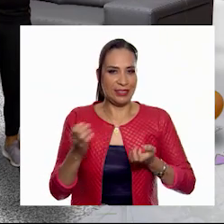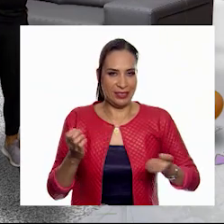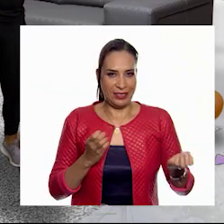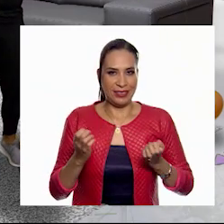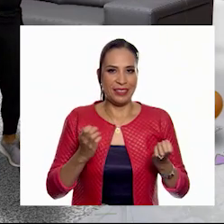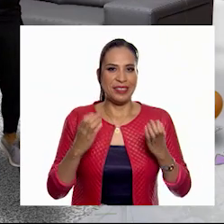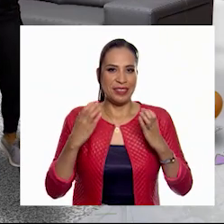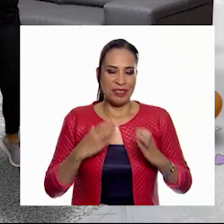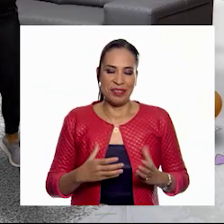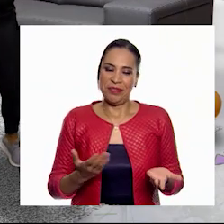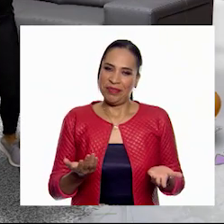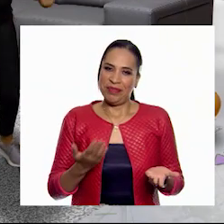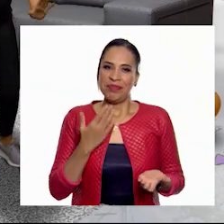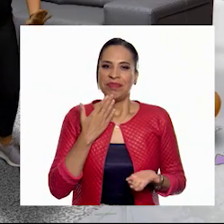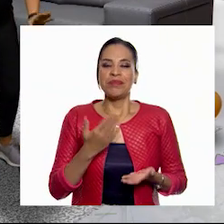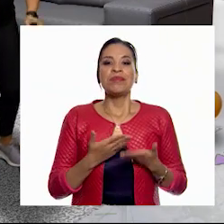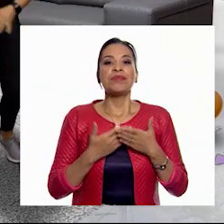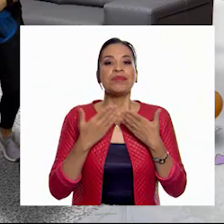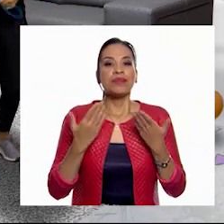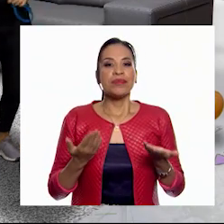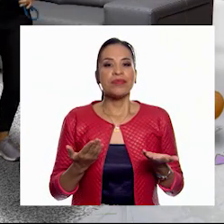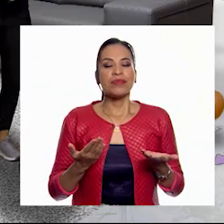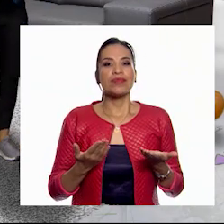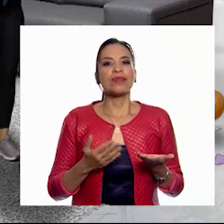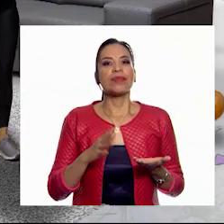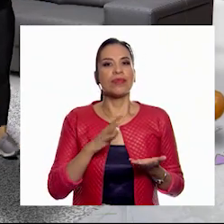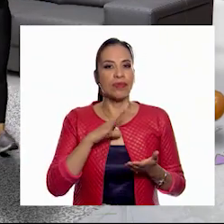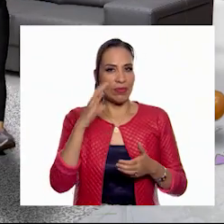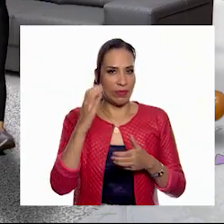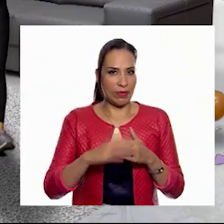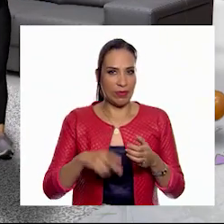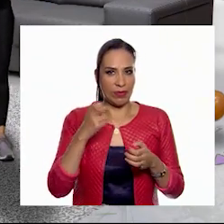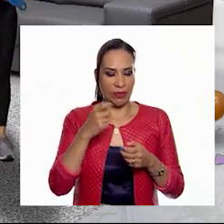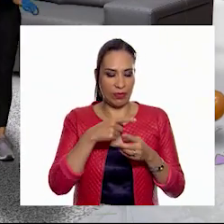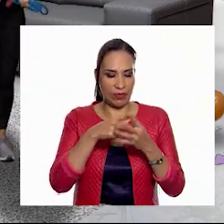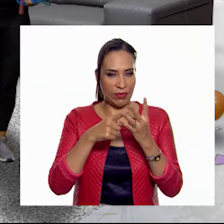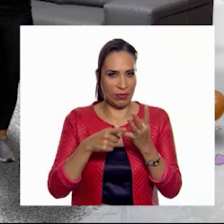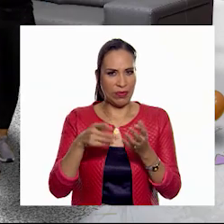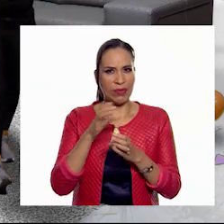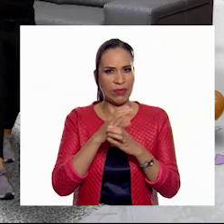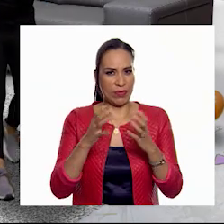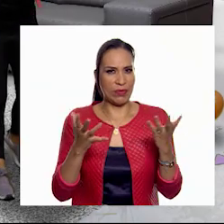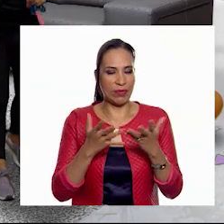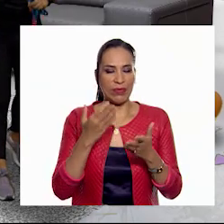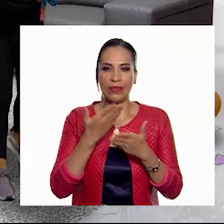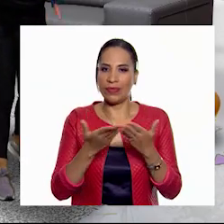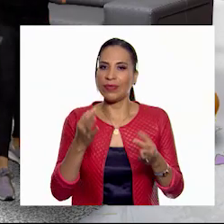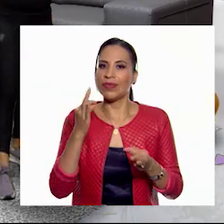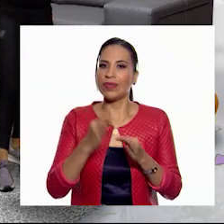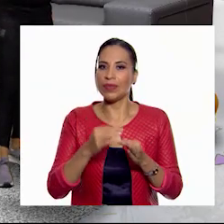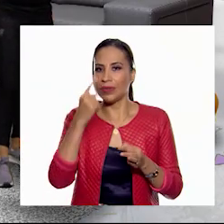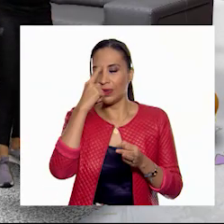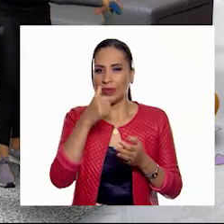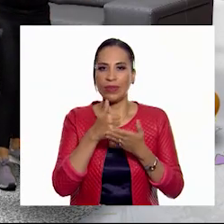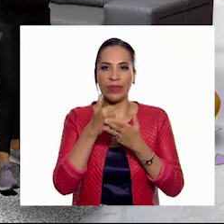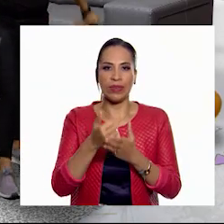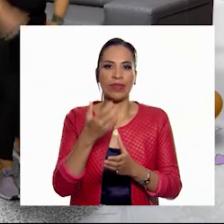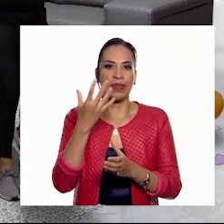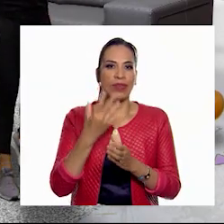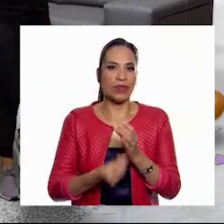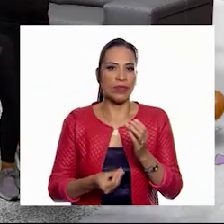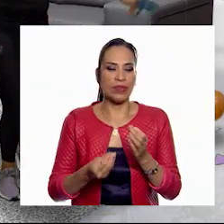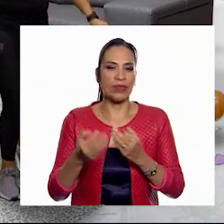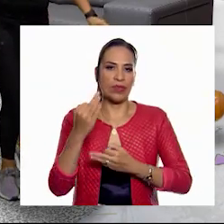Exactamente. Ahora sí, habiendo concluido con estos retos, estamos listos para ayudar a escapar